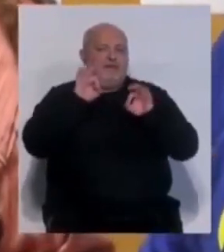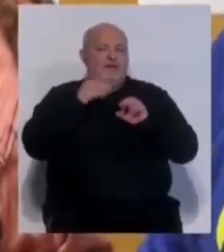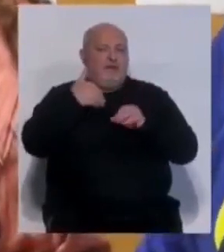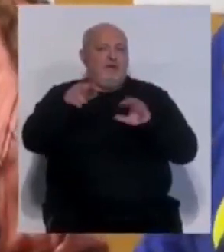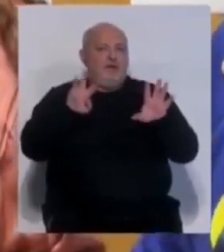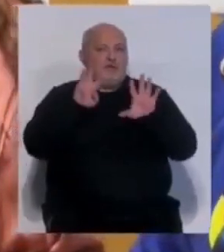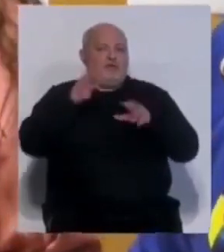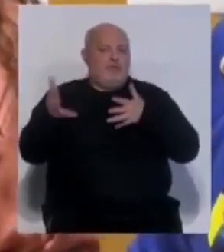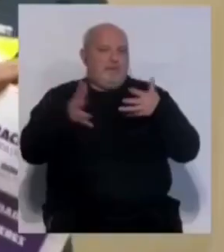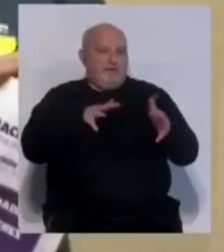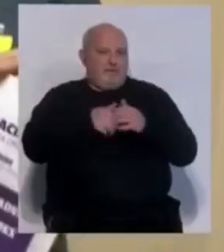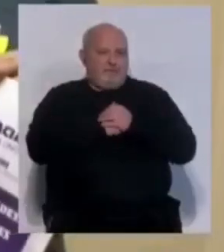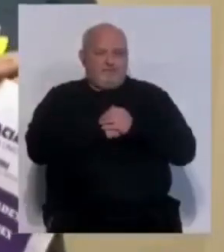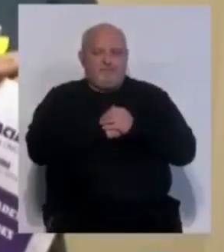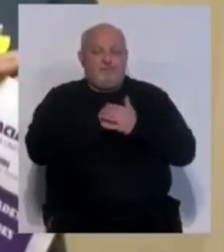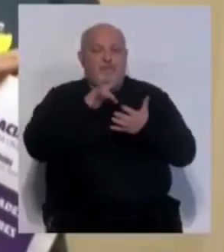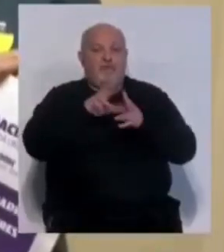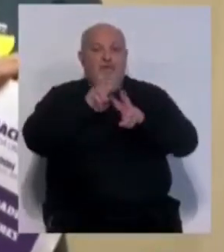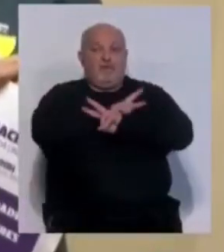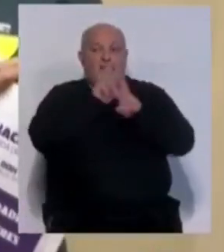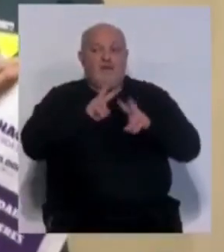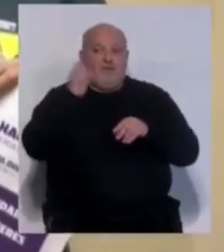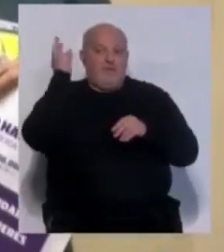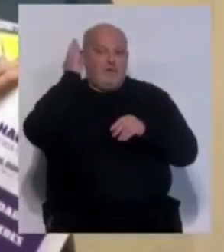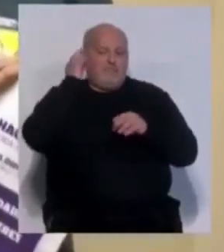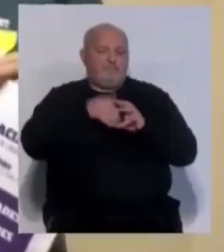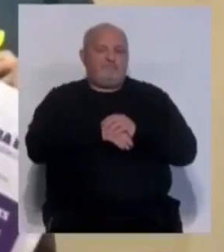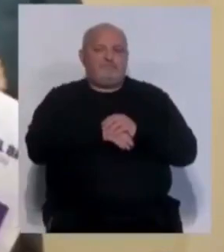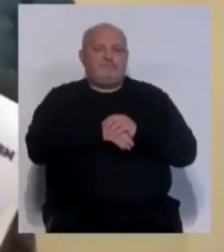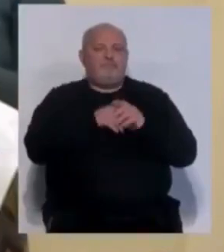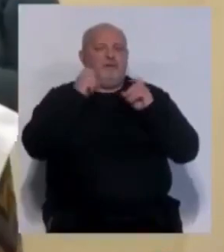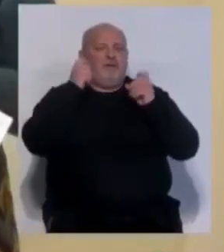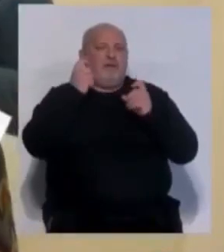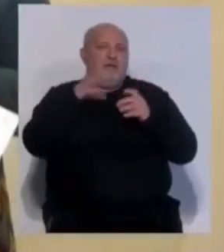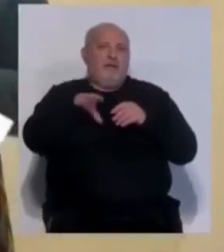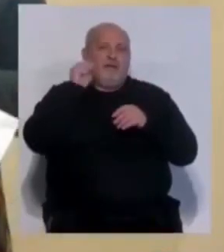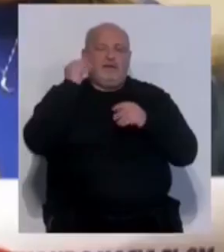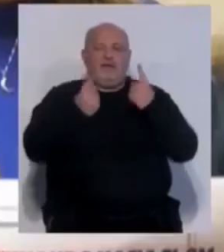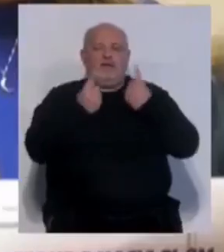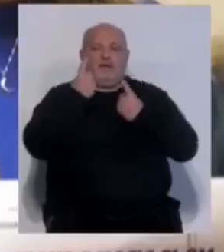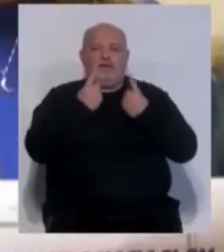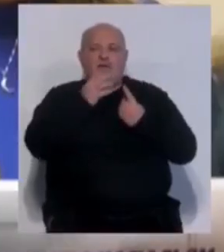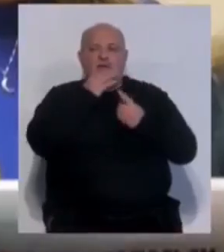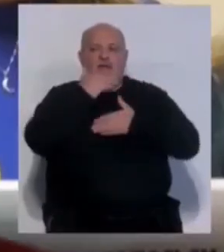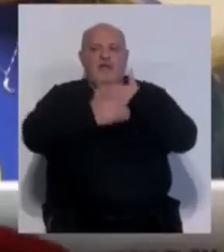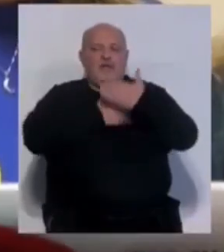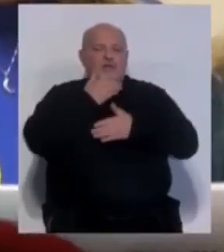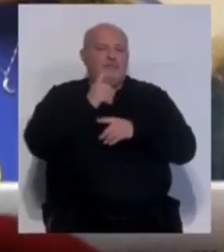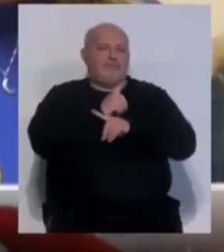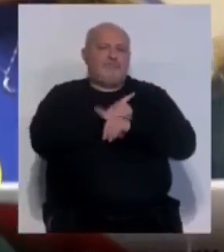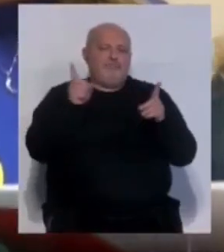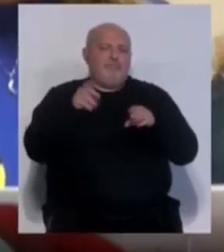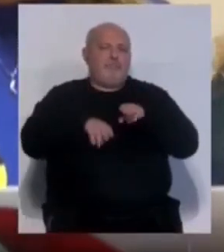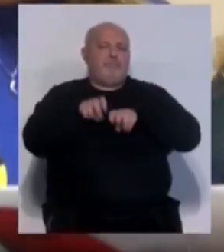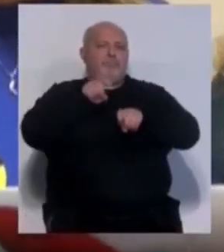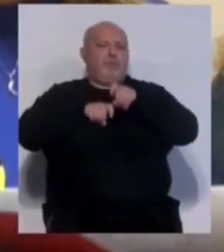próximo 8 de marzo, Día Internacional de las Mujeres. Ya que entendemos que aunque se hayan dado muchísimos avances, no podemos dar ni